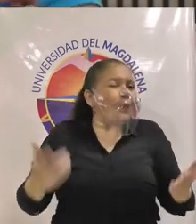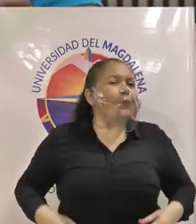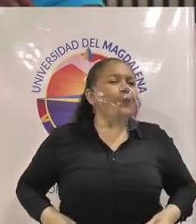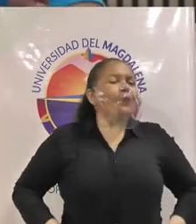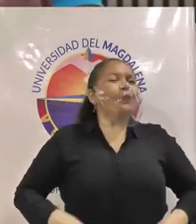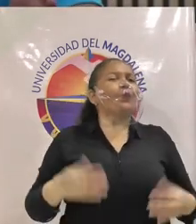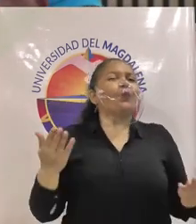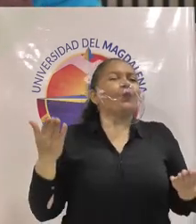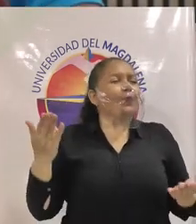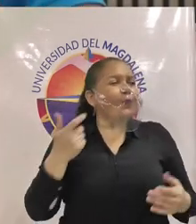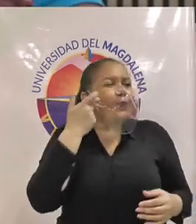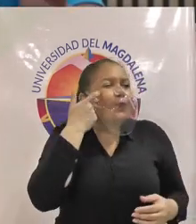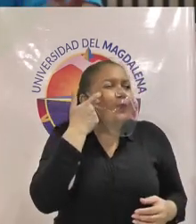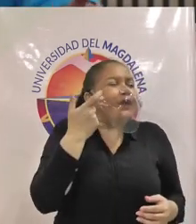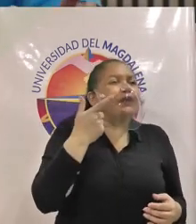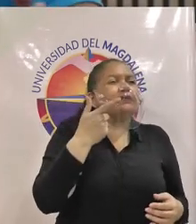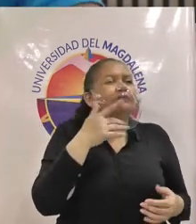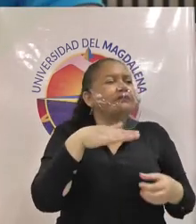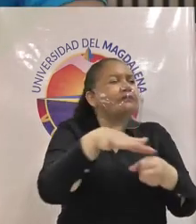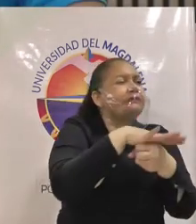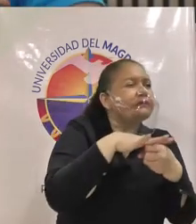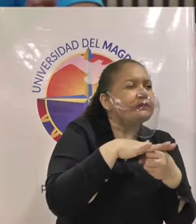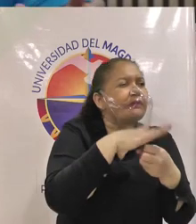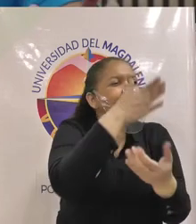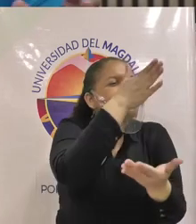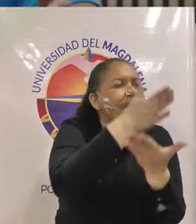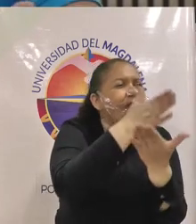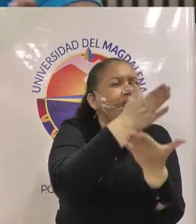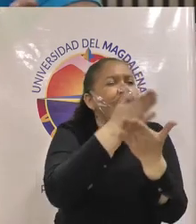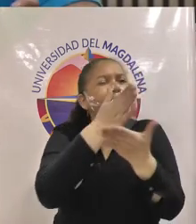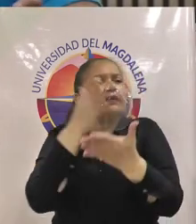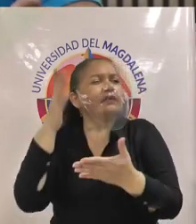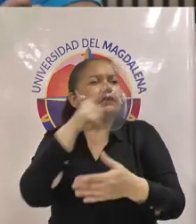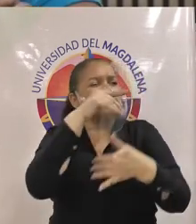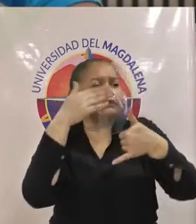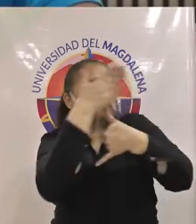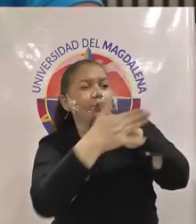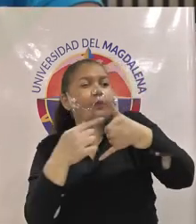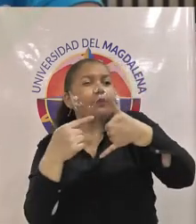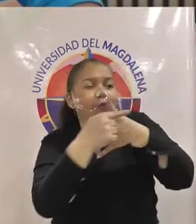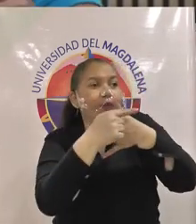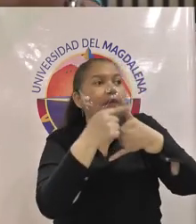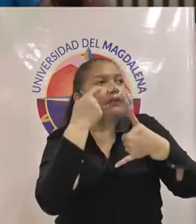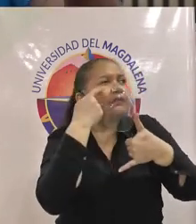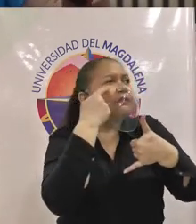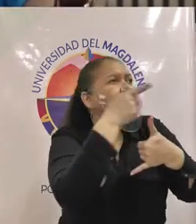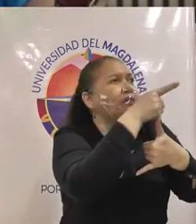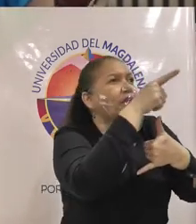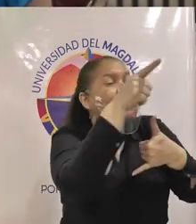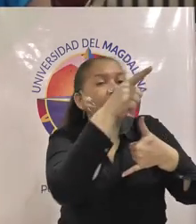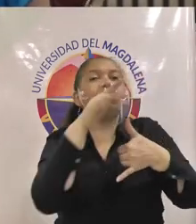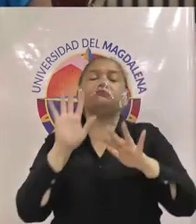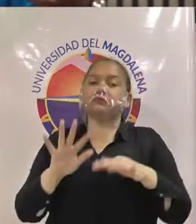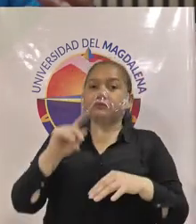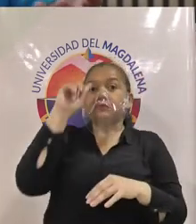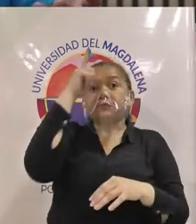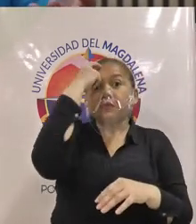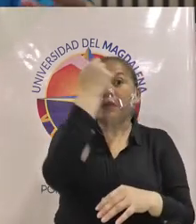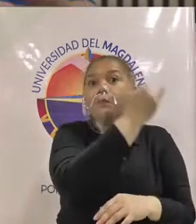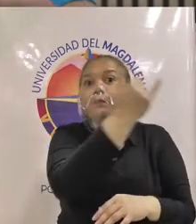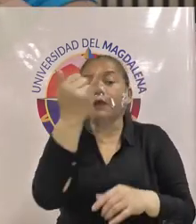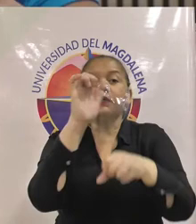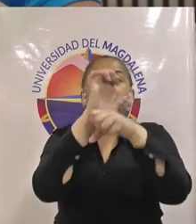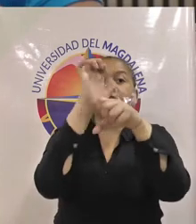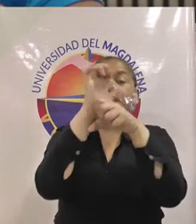reconocer cuáles son las dificultades y requerimientos del territorio para que la universidad de la mano con las entidades públicas y privadas